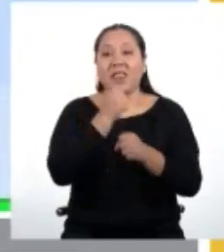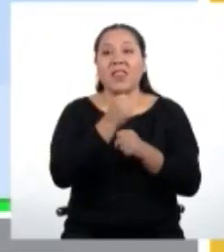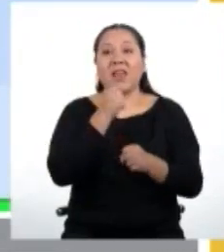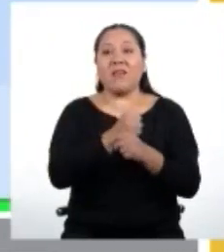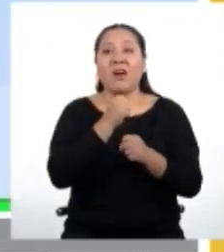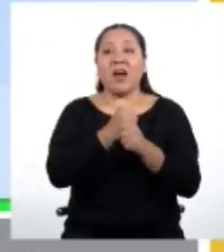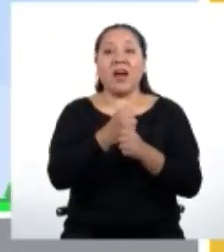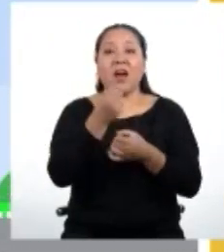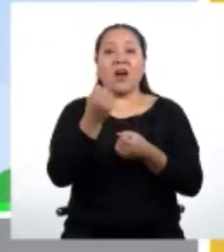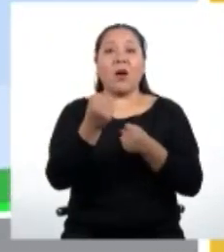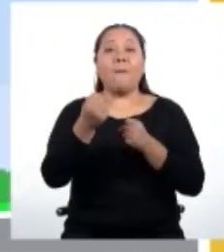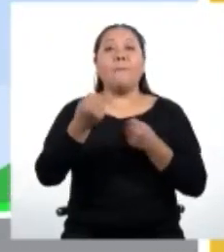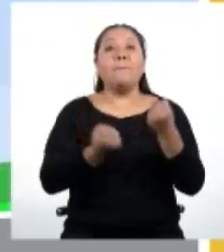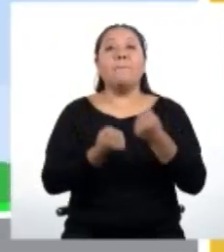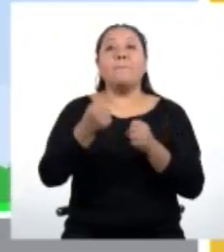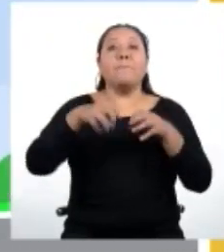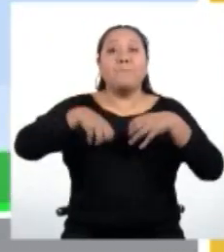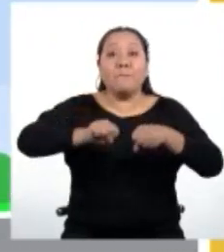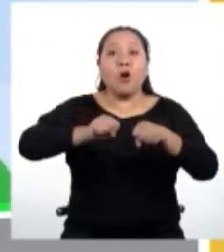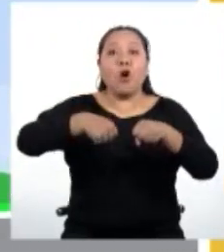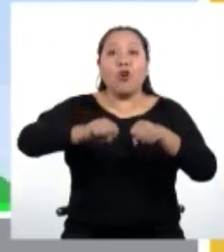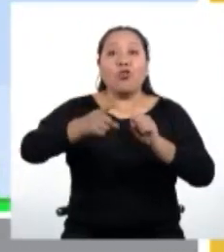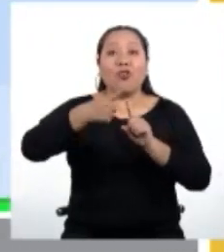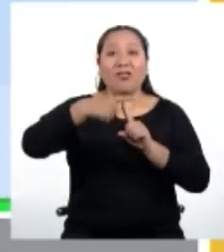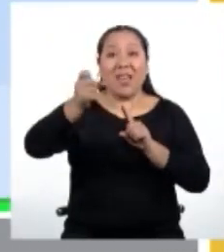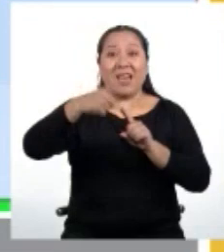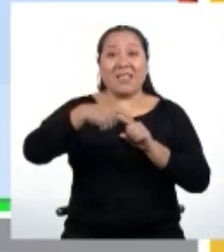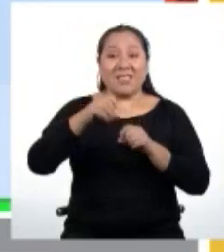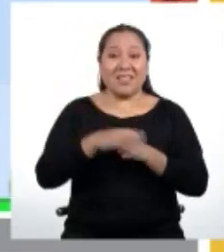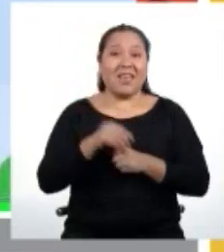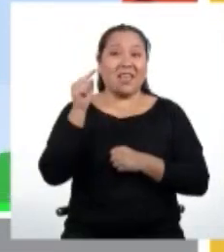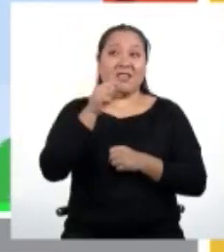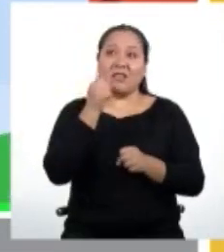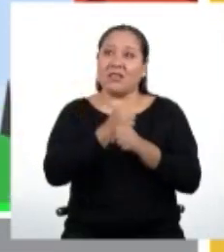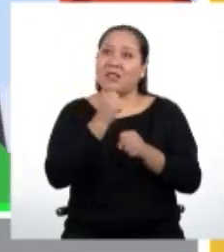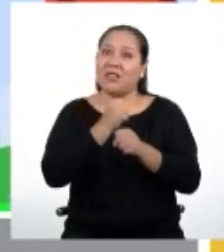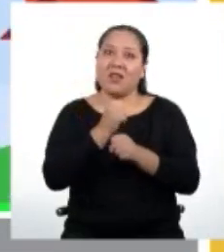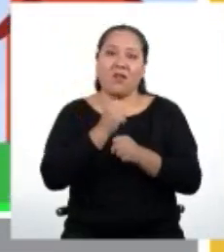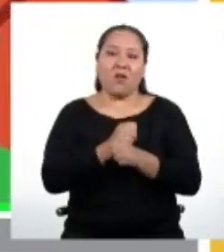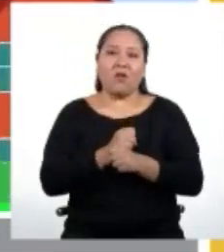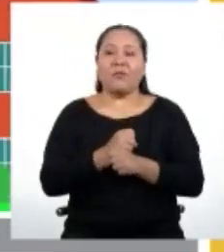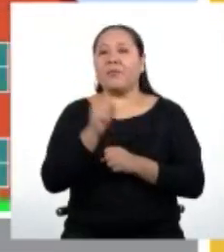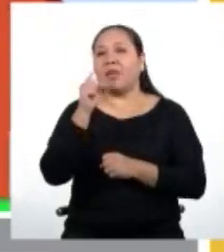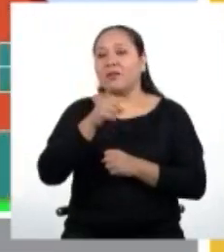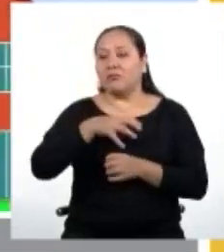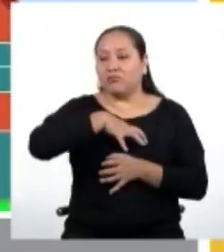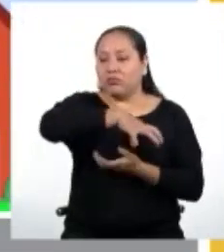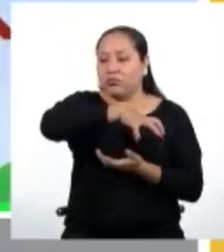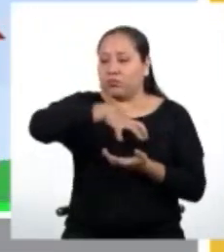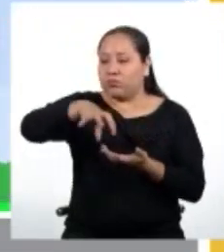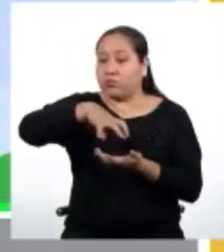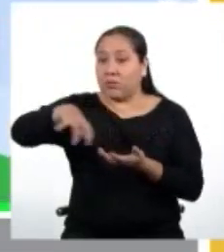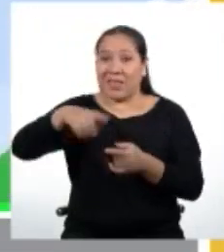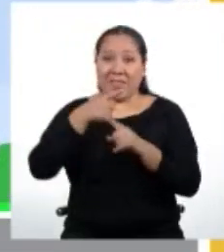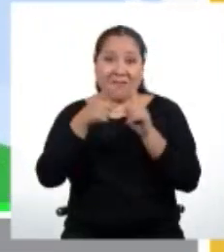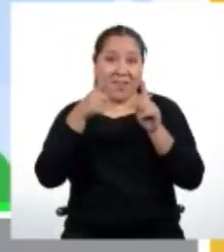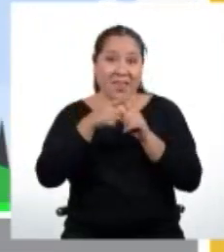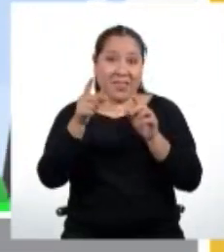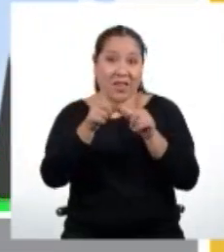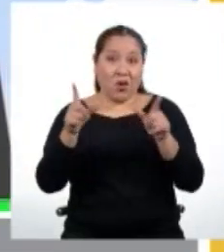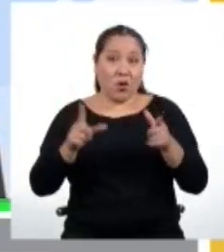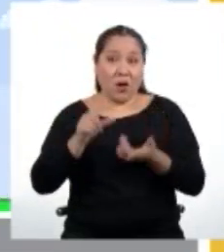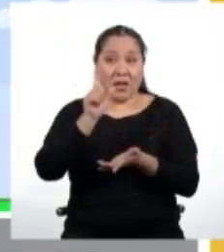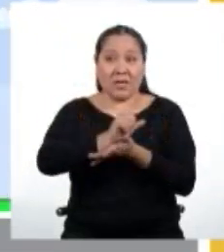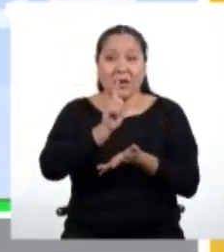como mototaxistas. Este es un empleo muy común en nuestro país. La mitad de estas mototaxis se distribuyen alrededor de Lima y las demás se